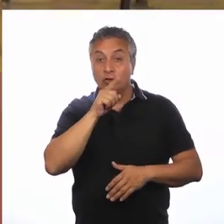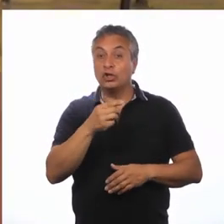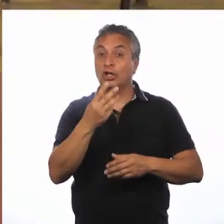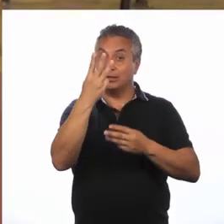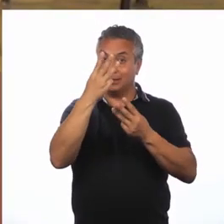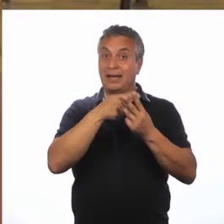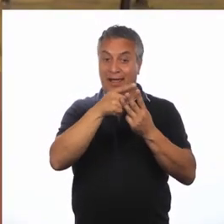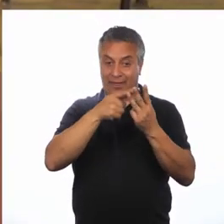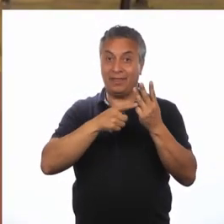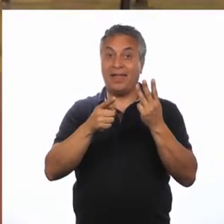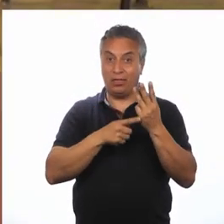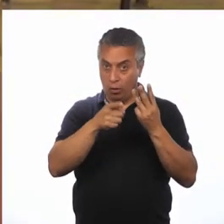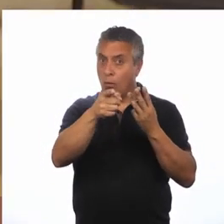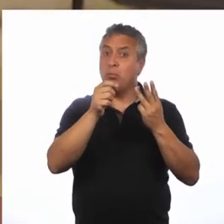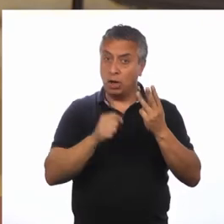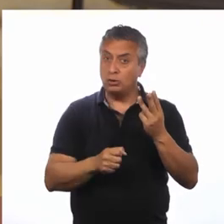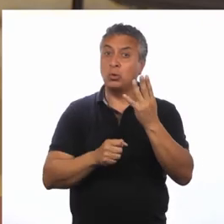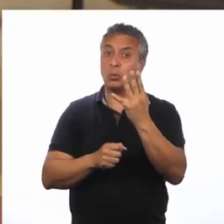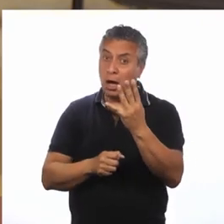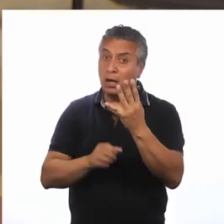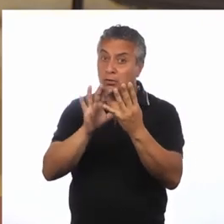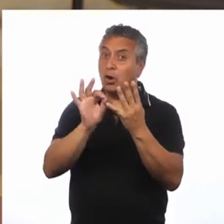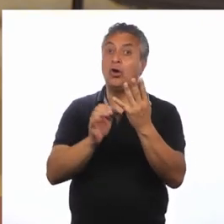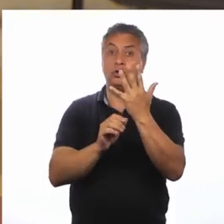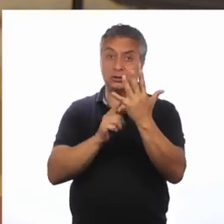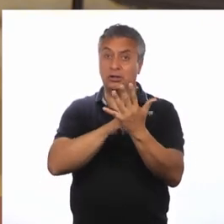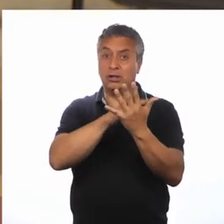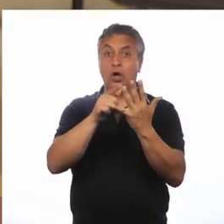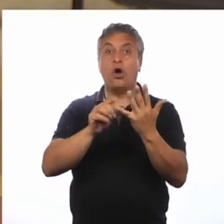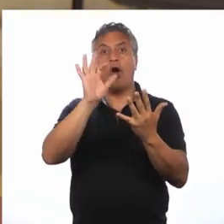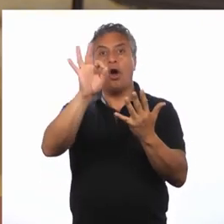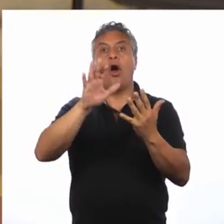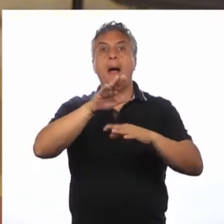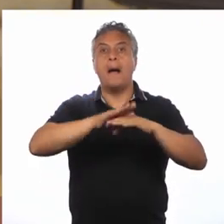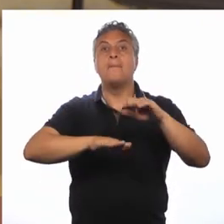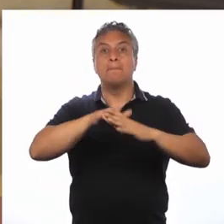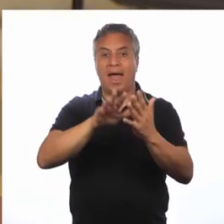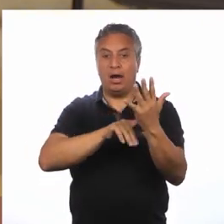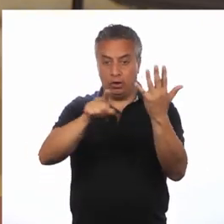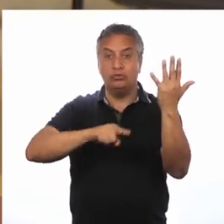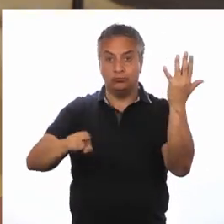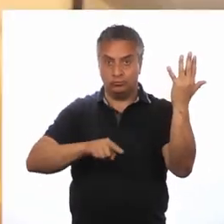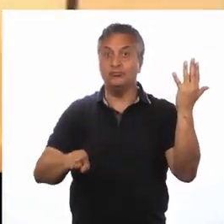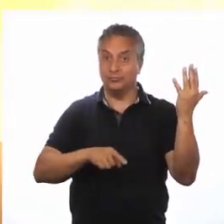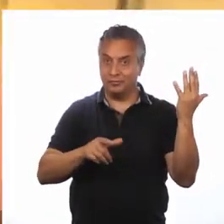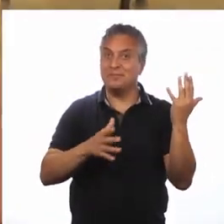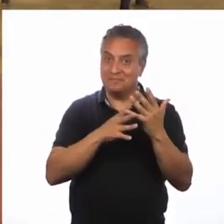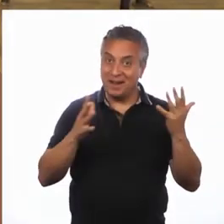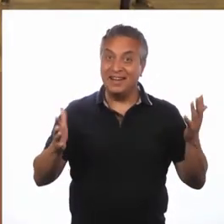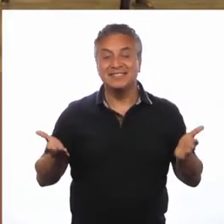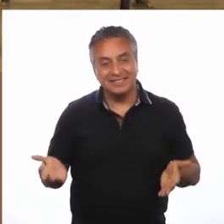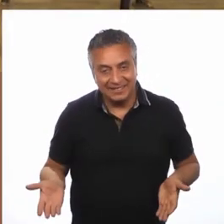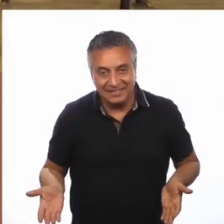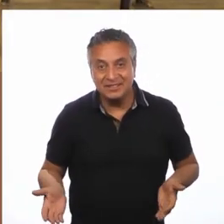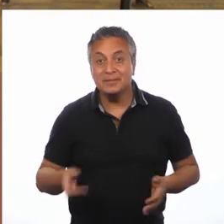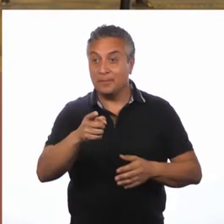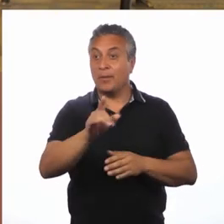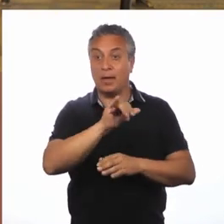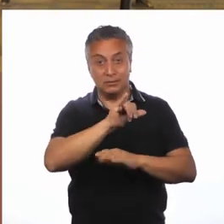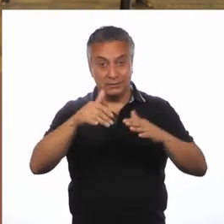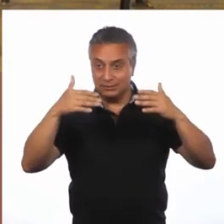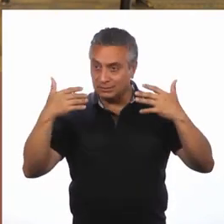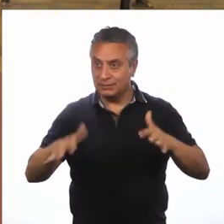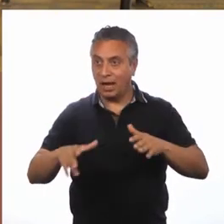dedos Pero tú Lo puedes hacer De cuatro Cinco O una mano Alienígena De muchos dedos Luego De